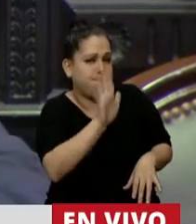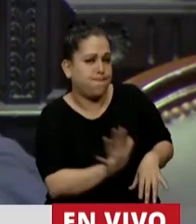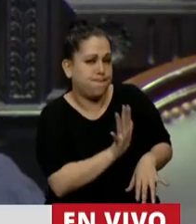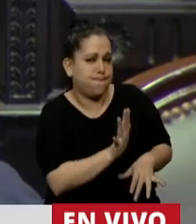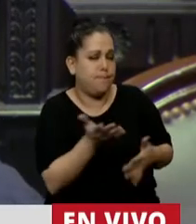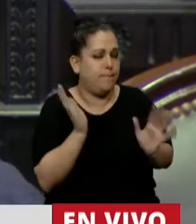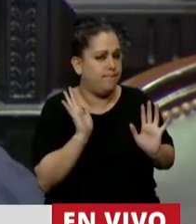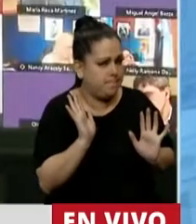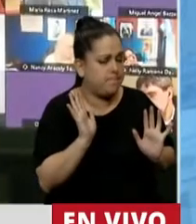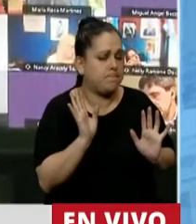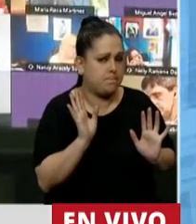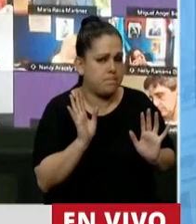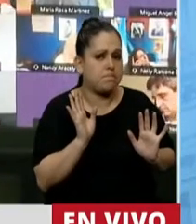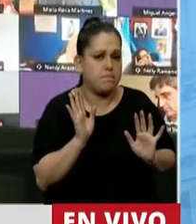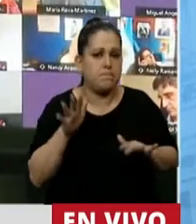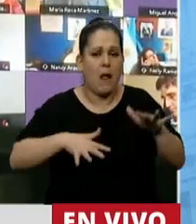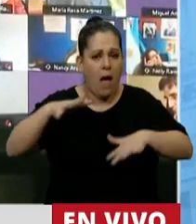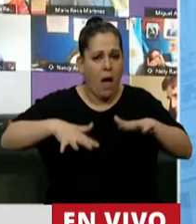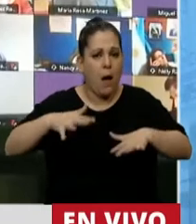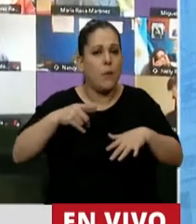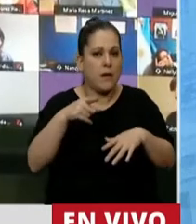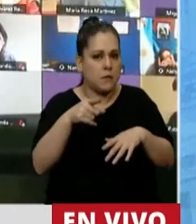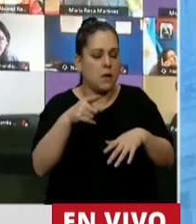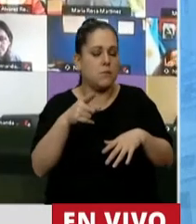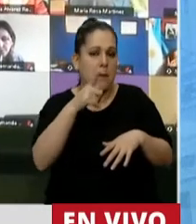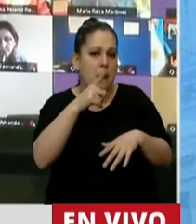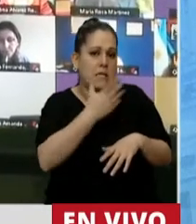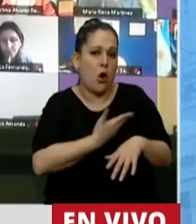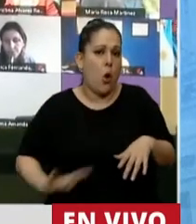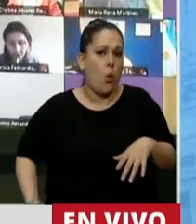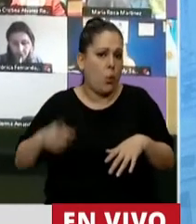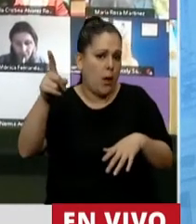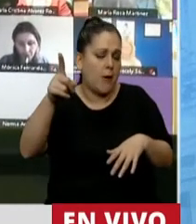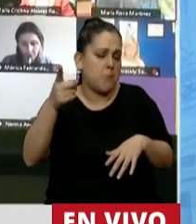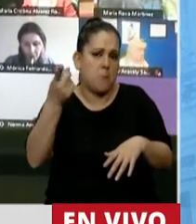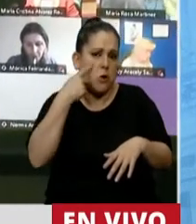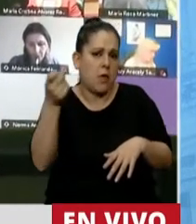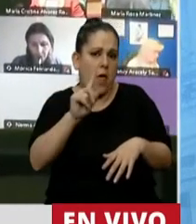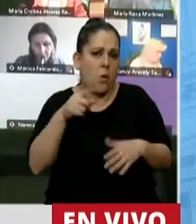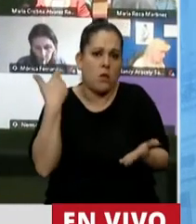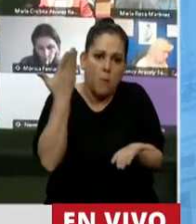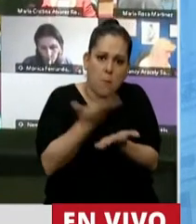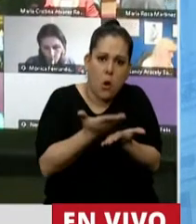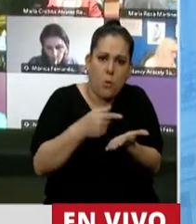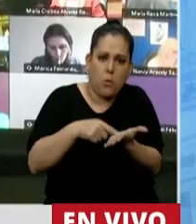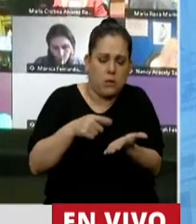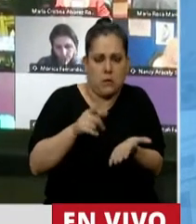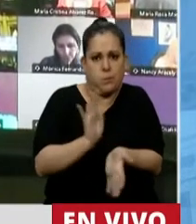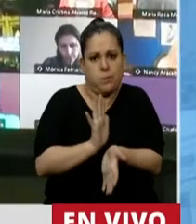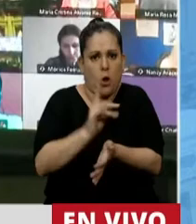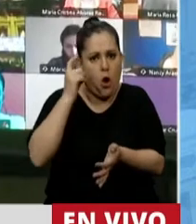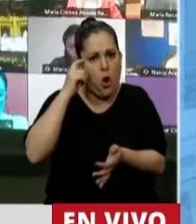A veces, señor Presidente, creo que el oficialismo no toma dimensión de las locuras que plantea y que lleva adelante.